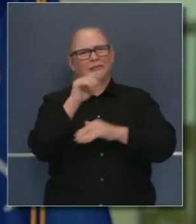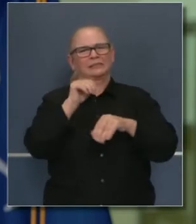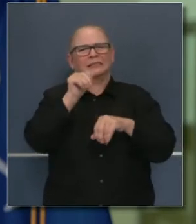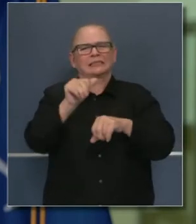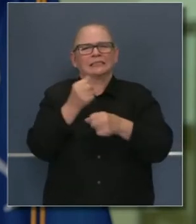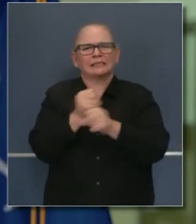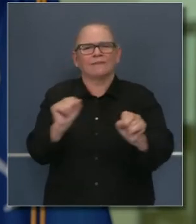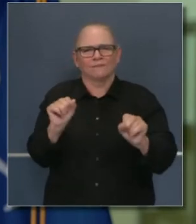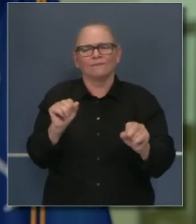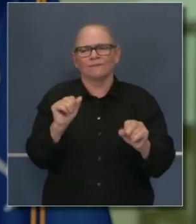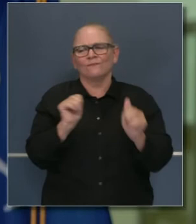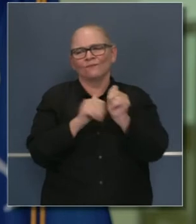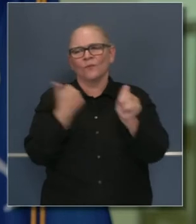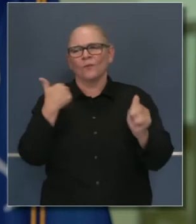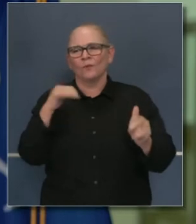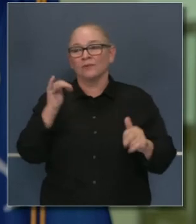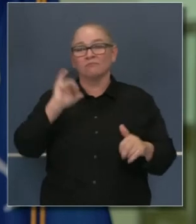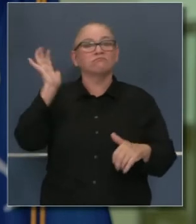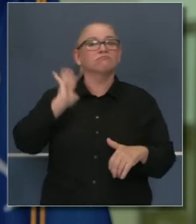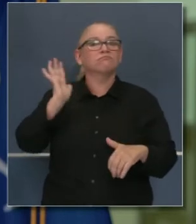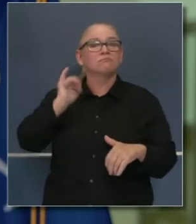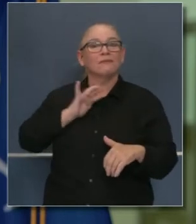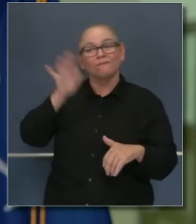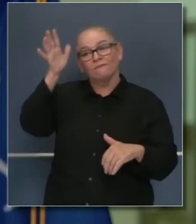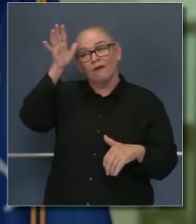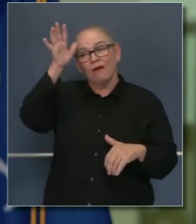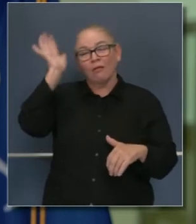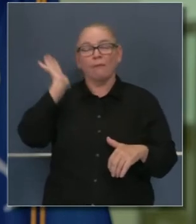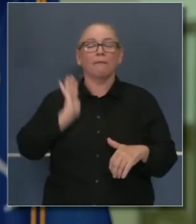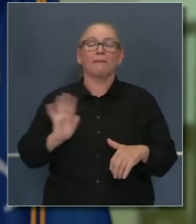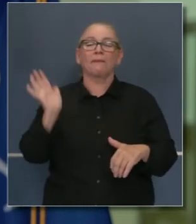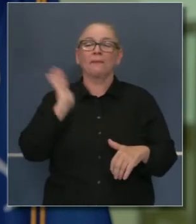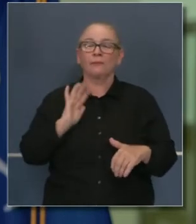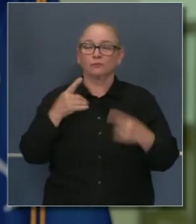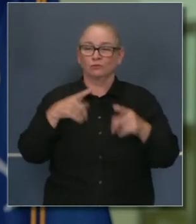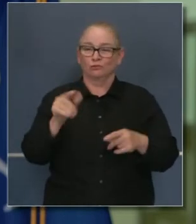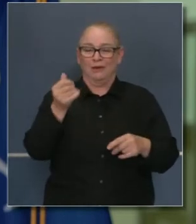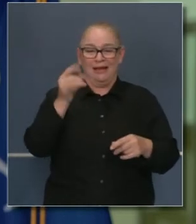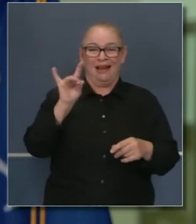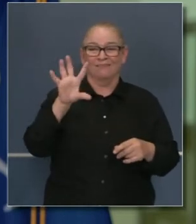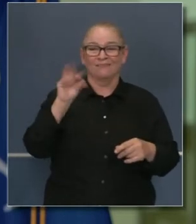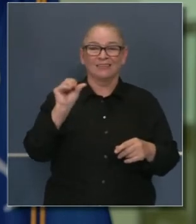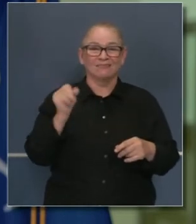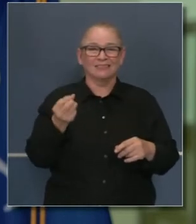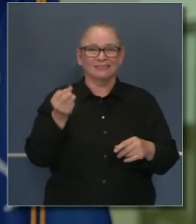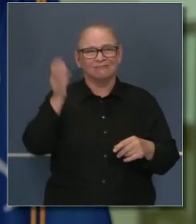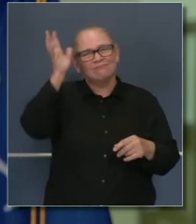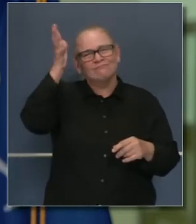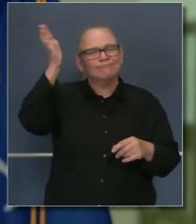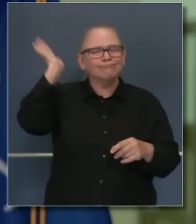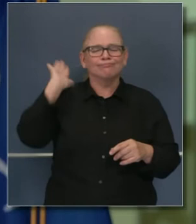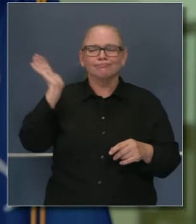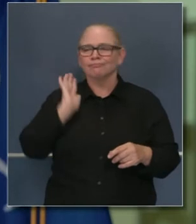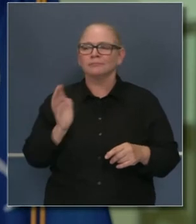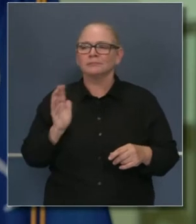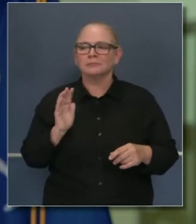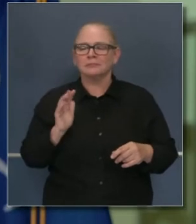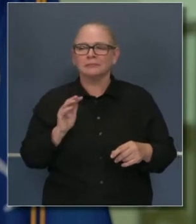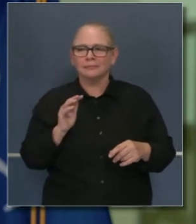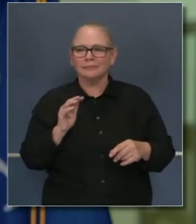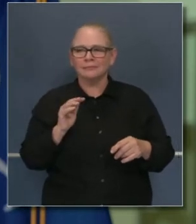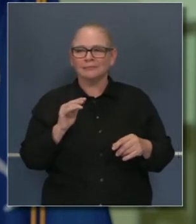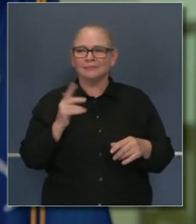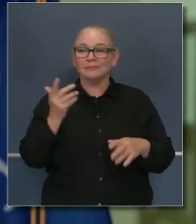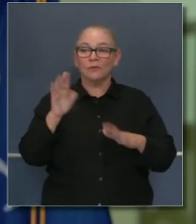hace 50 años atrás y también en los momentos del año 1849, cuando se